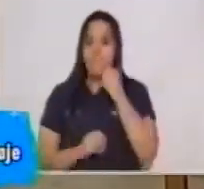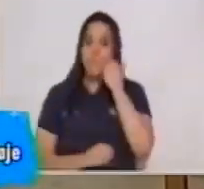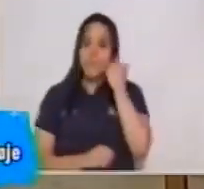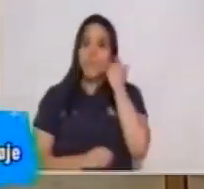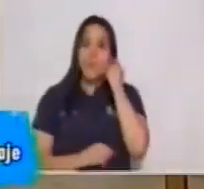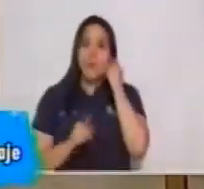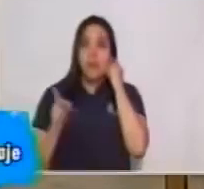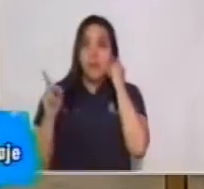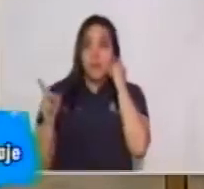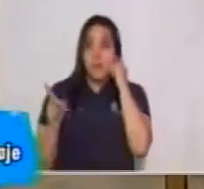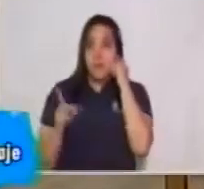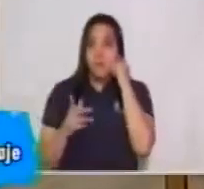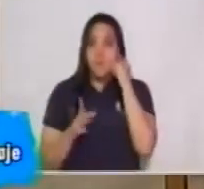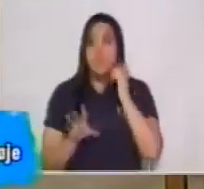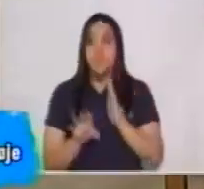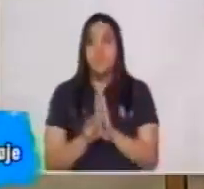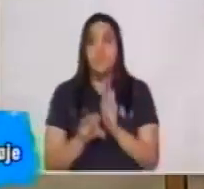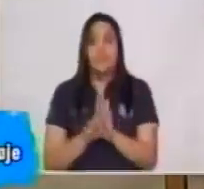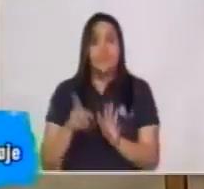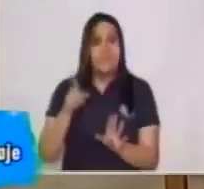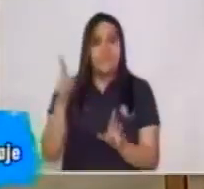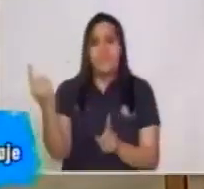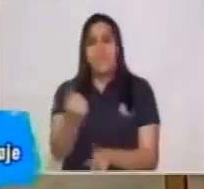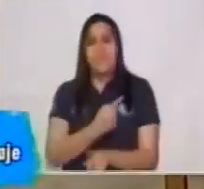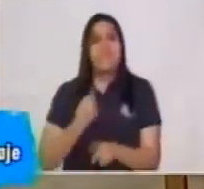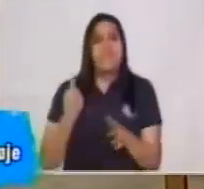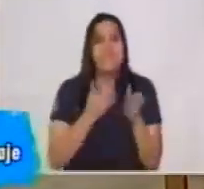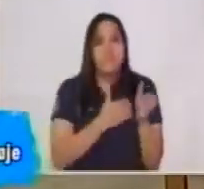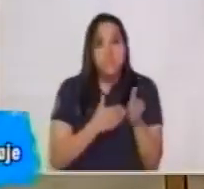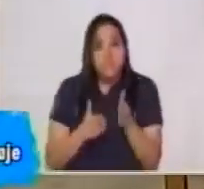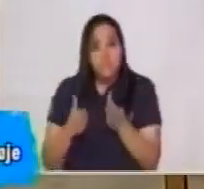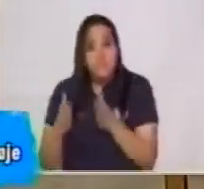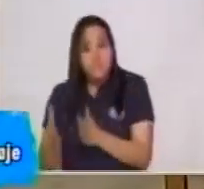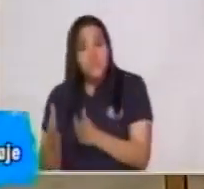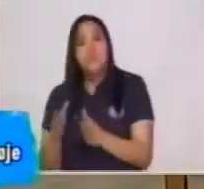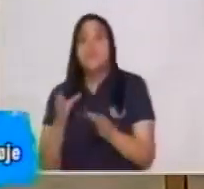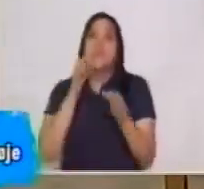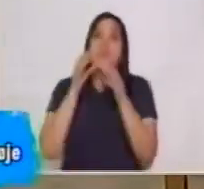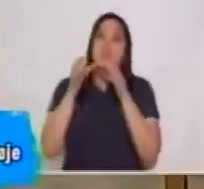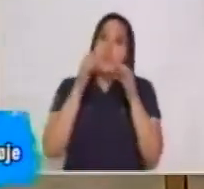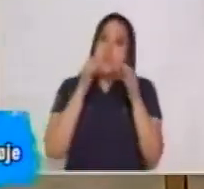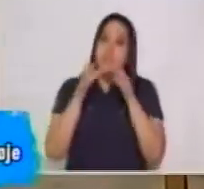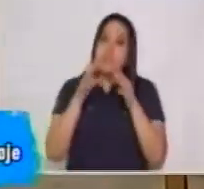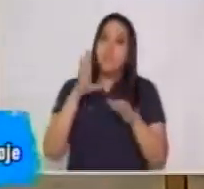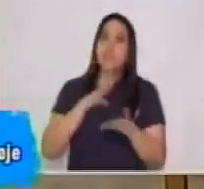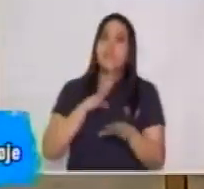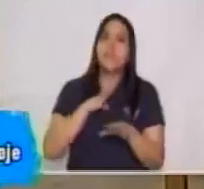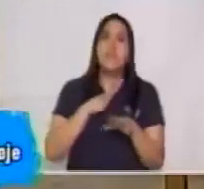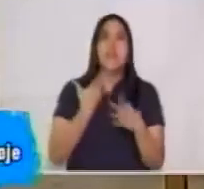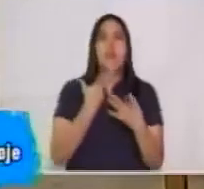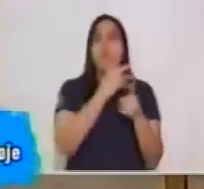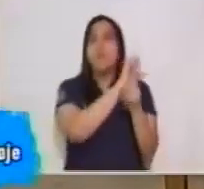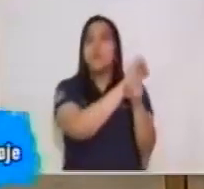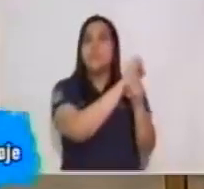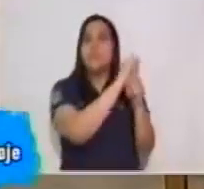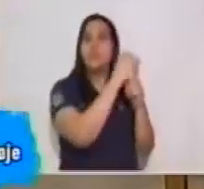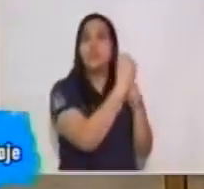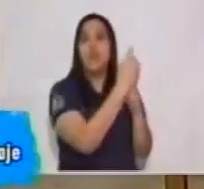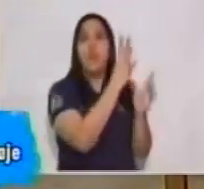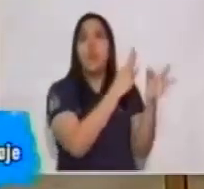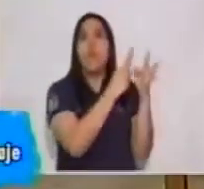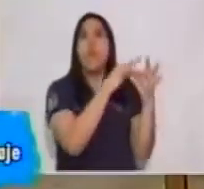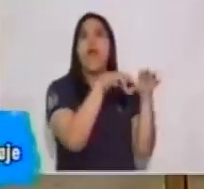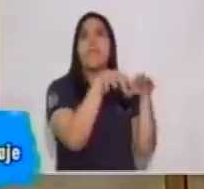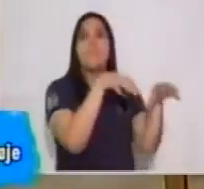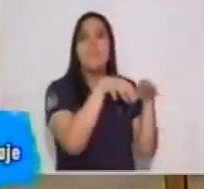En ese sentido, todo proceso de comunicación tiene una situación comunicacional. Ya vimos los elementos de la comunicación,